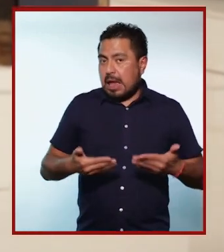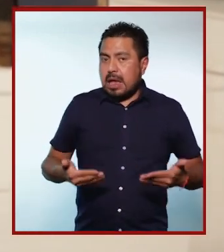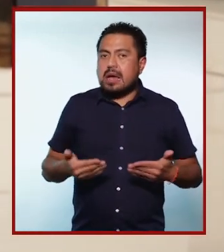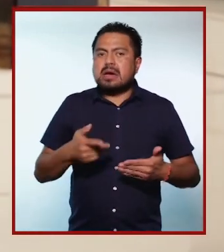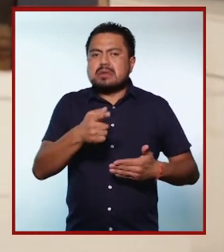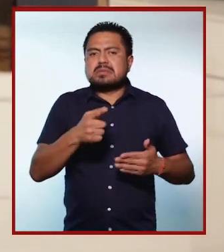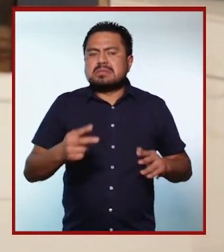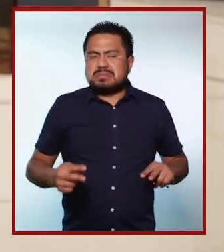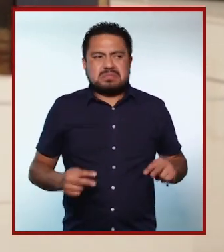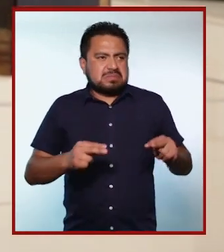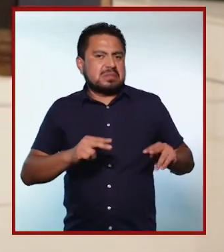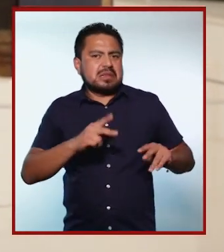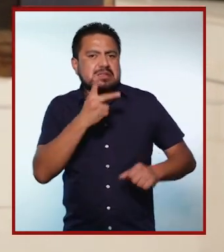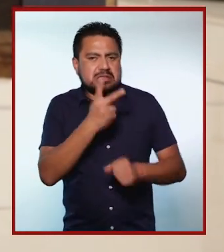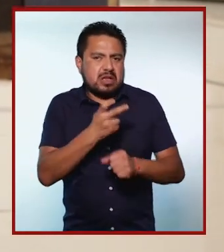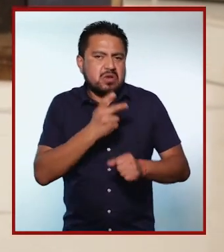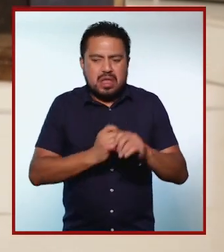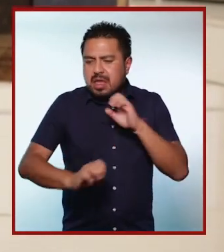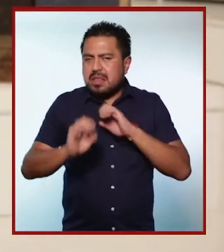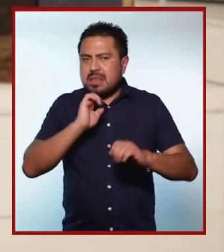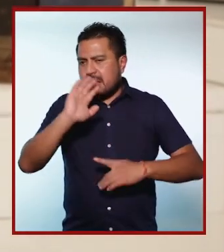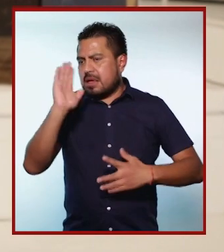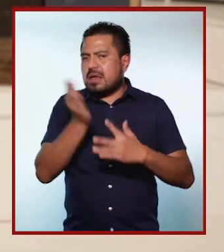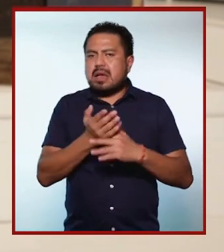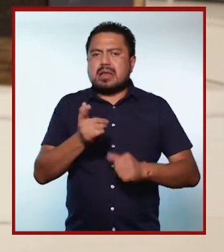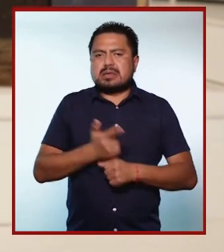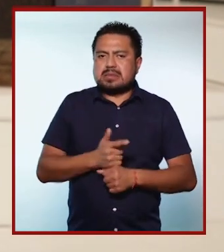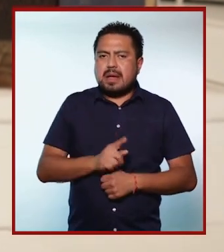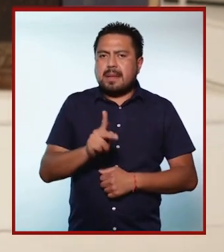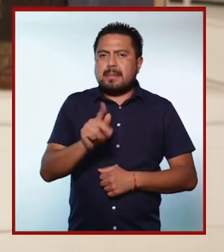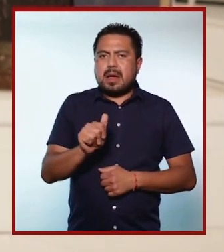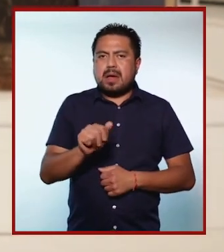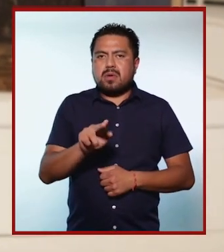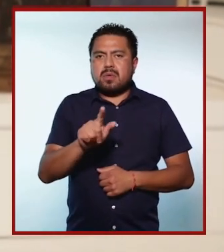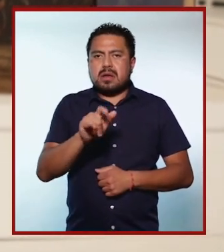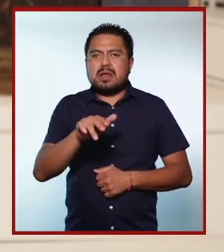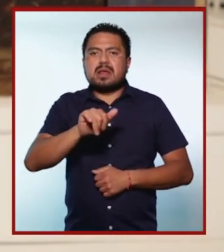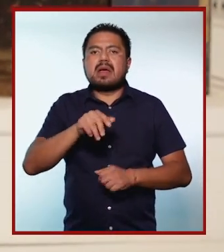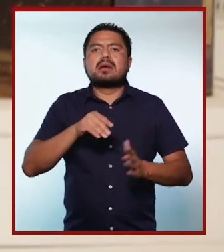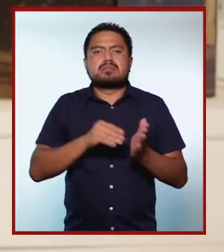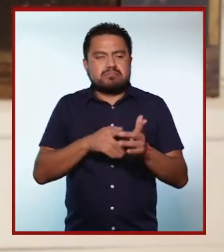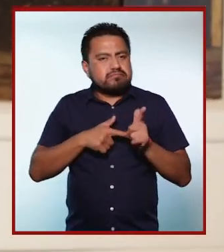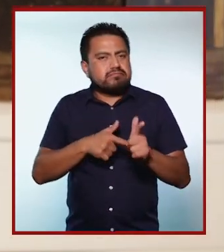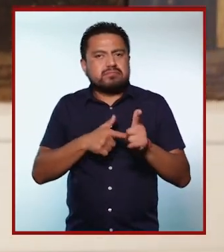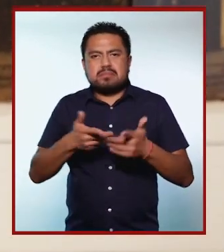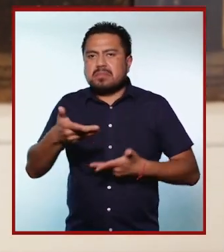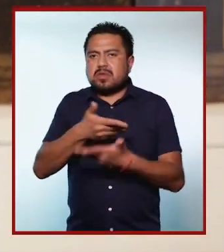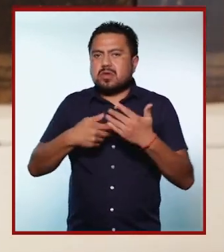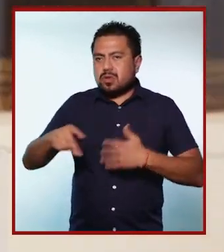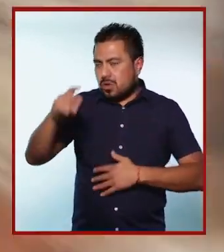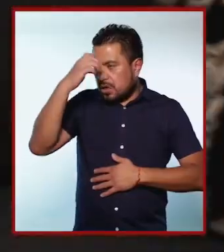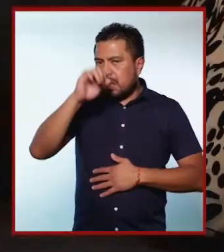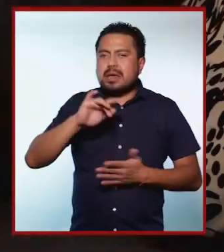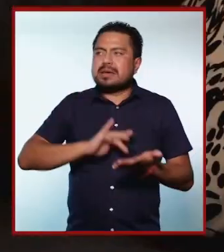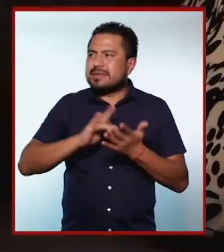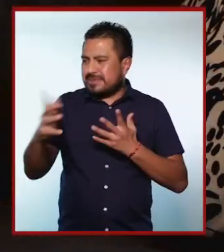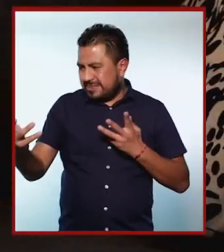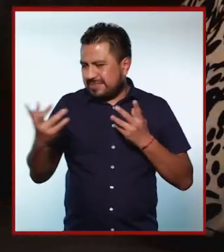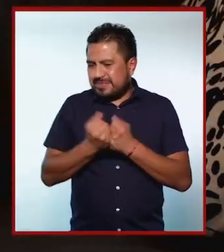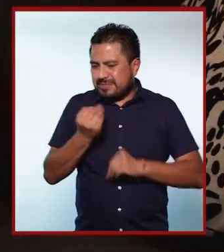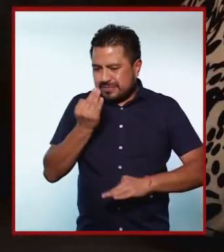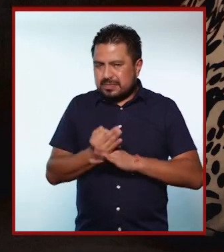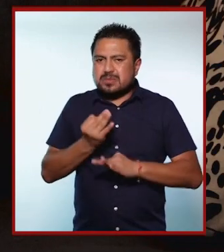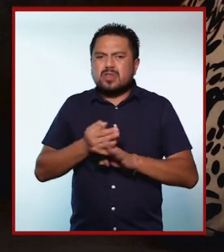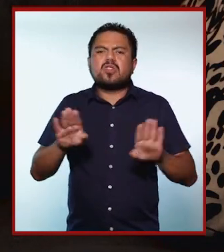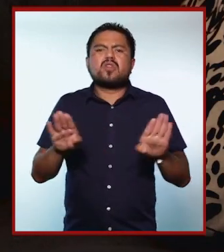A continuación, vamos a ver la segunda parte de la entrevista con la licenciada Paulina, quien nos seguirá compartiendo su experiencia. Gracias, Paulina,